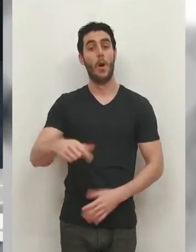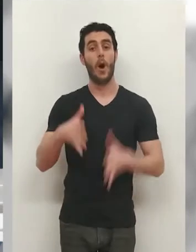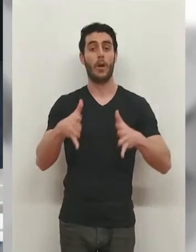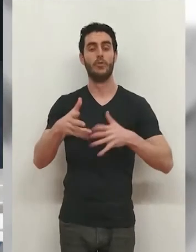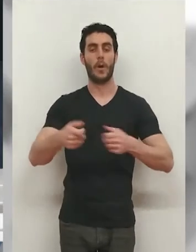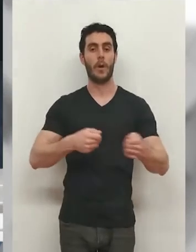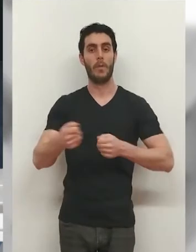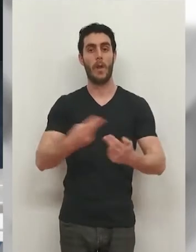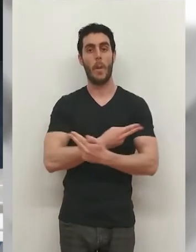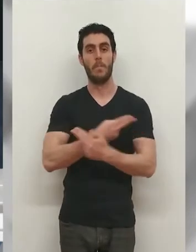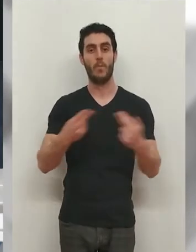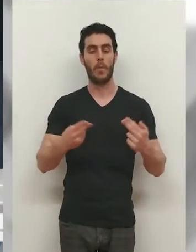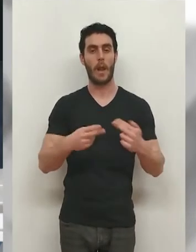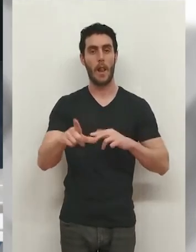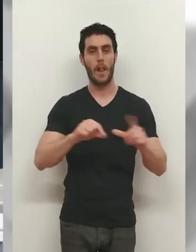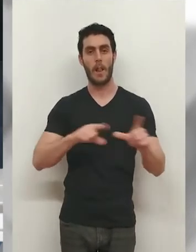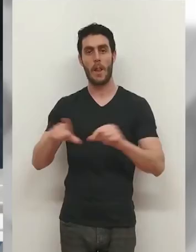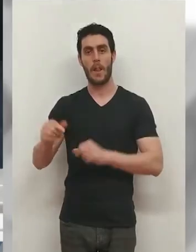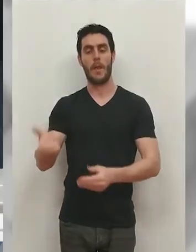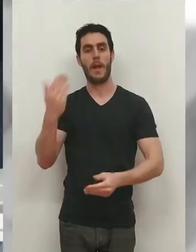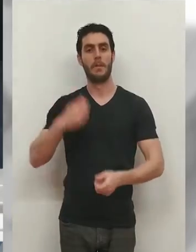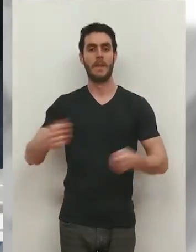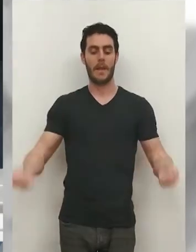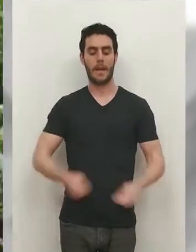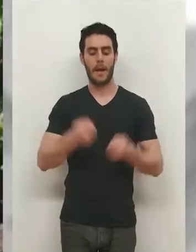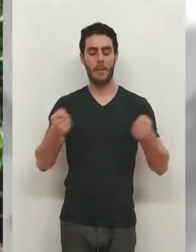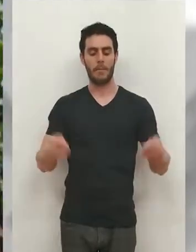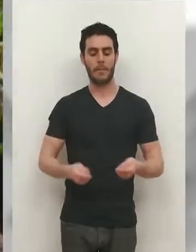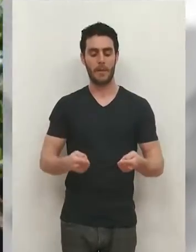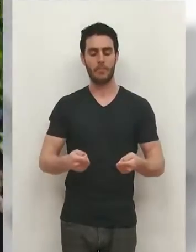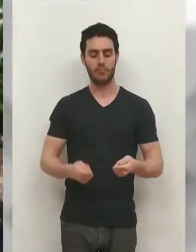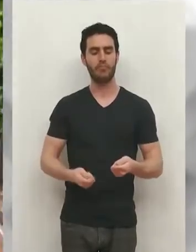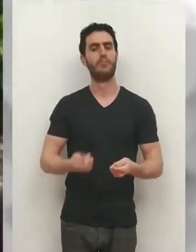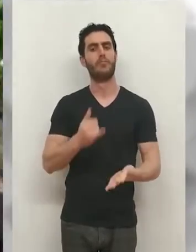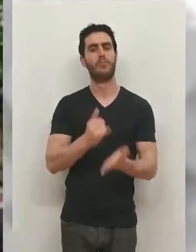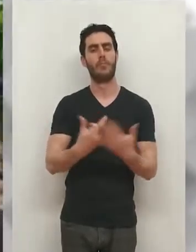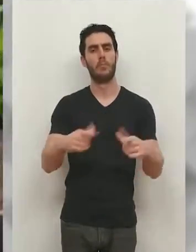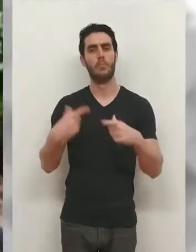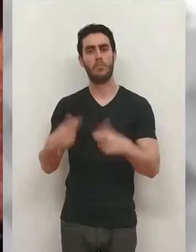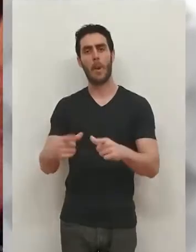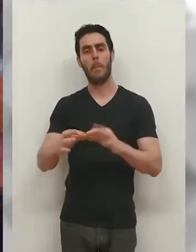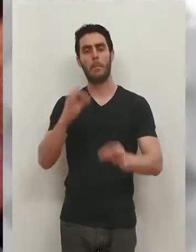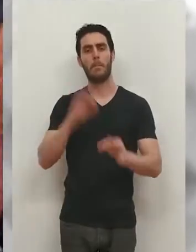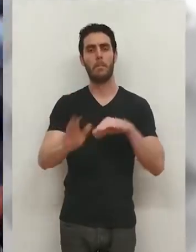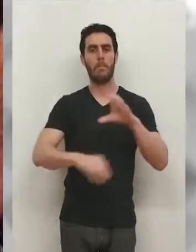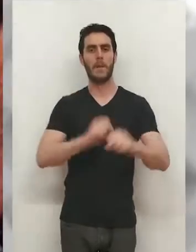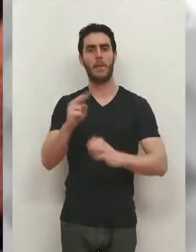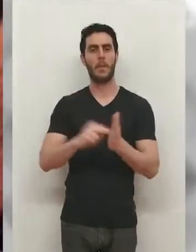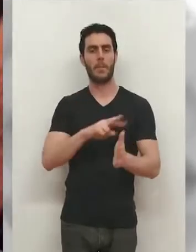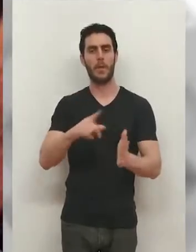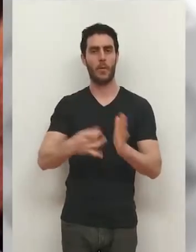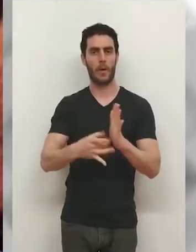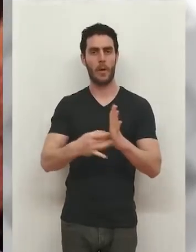Hoy el Consejo Regulador ha hecho pública la catalogación de la pasada campaña. El pleno de la DOC Rioja ha catalogado como muy buena la vendimia de